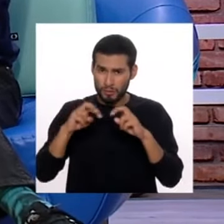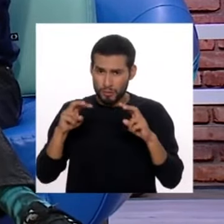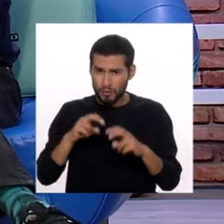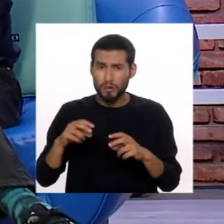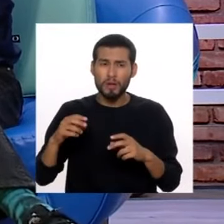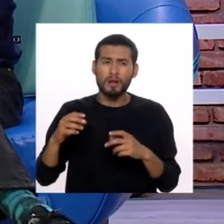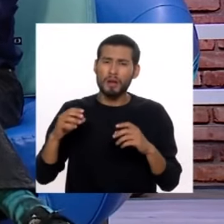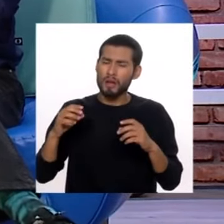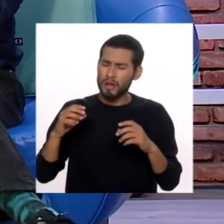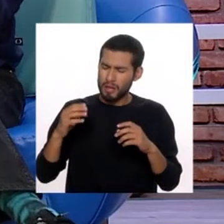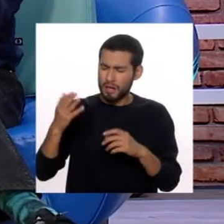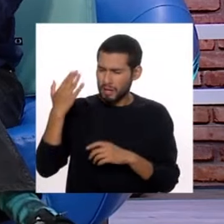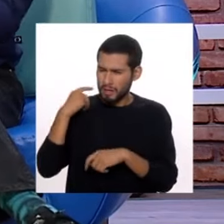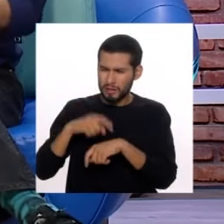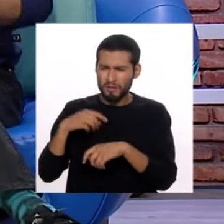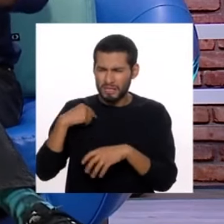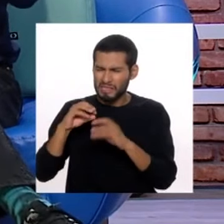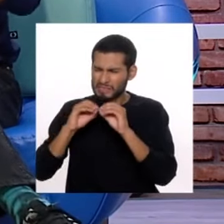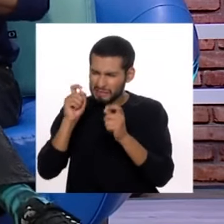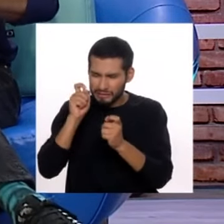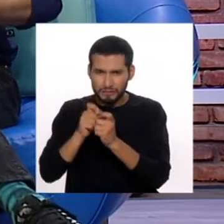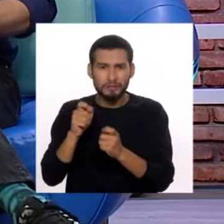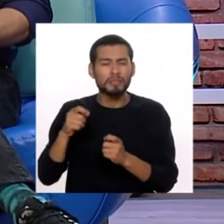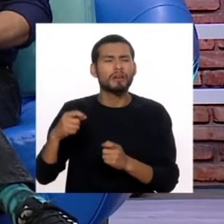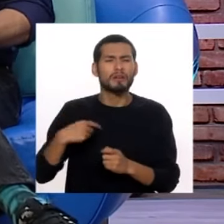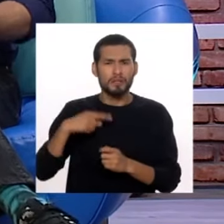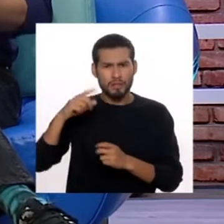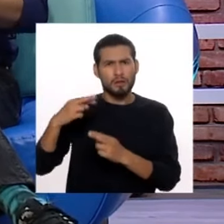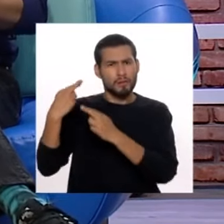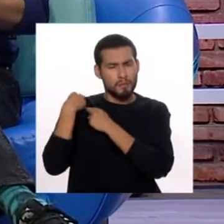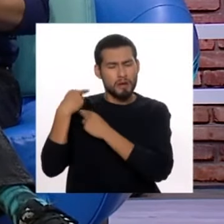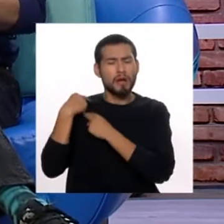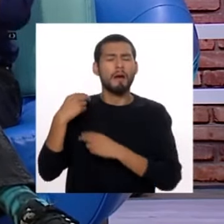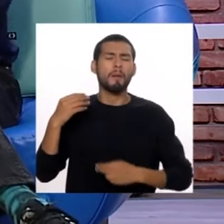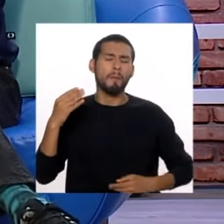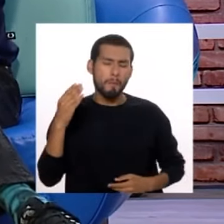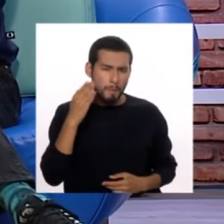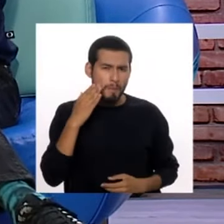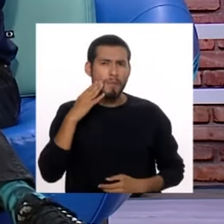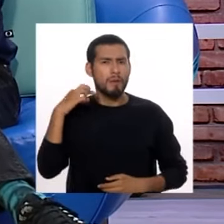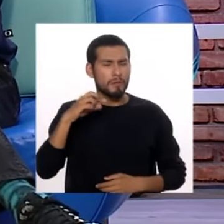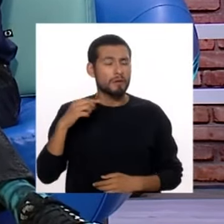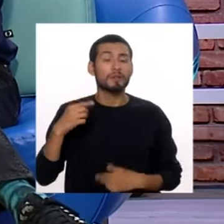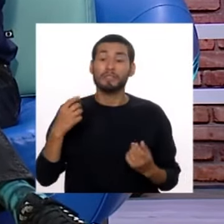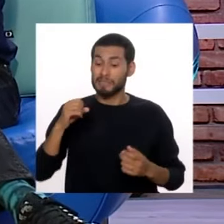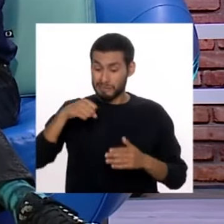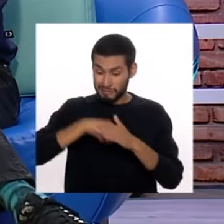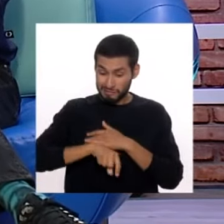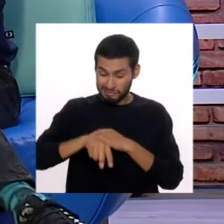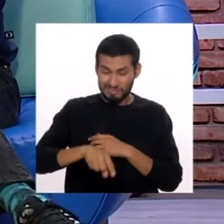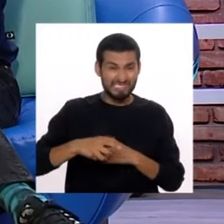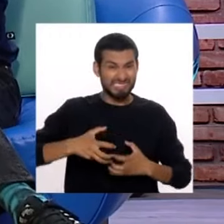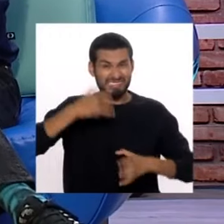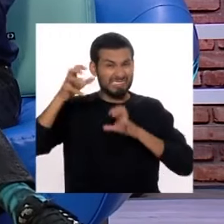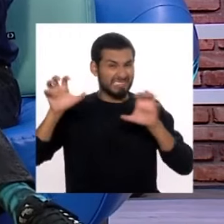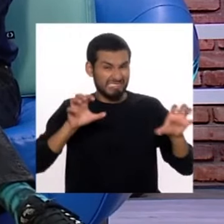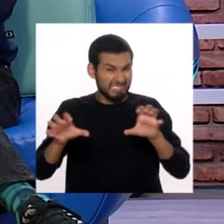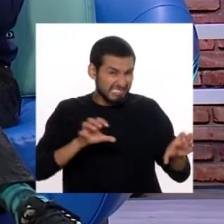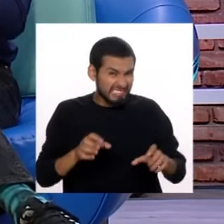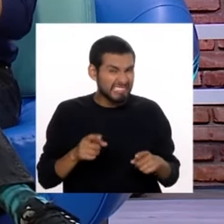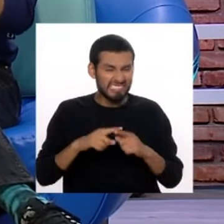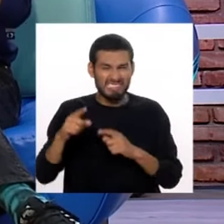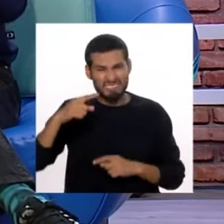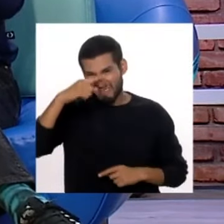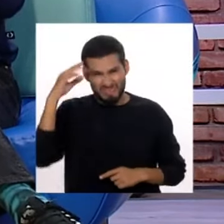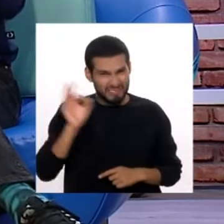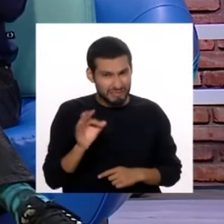durante muchísimo tiempo. Tenemos que ser responsables como padres. Si nuestro hijo es violento, si nuestro hijo es